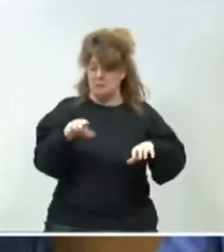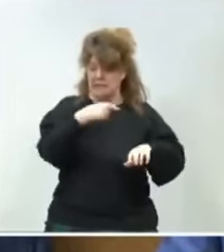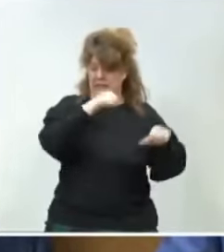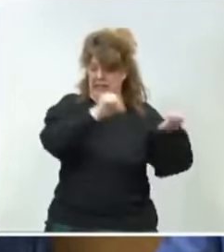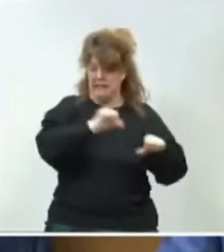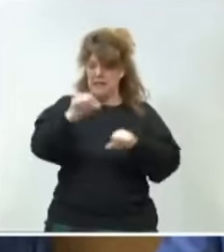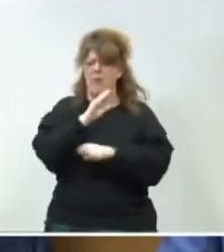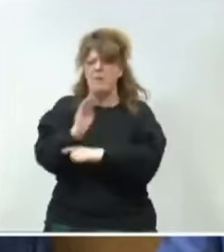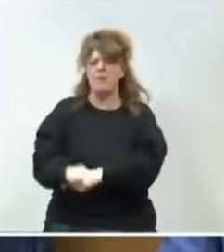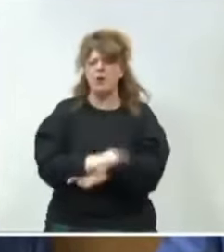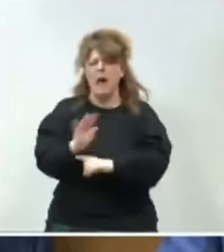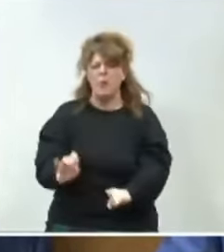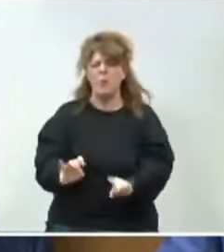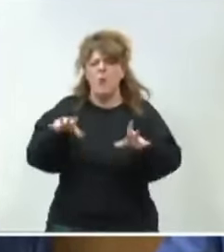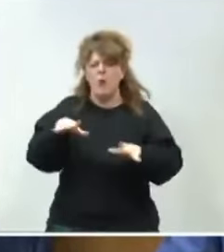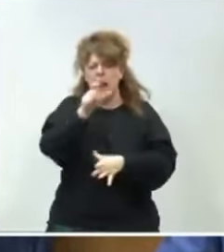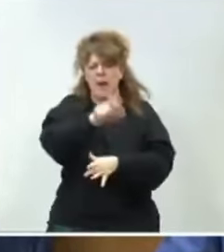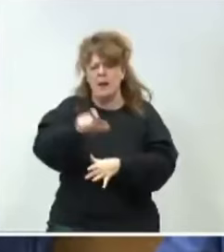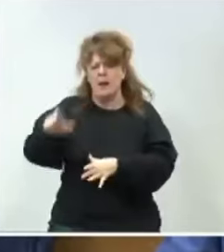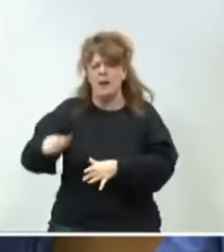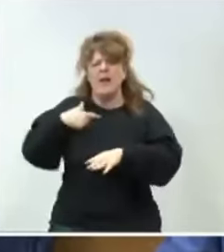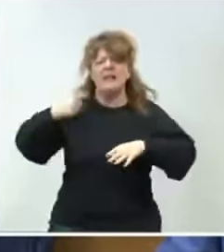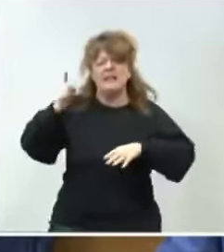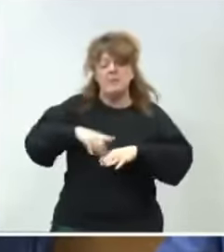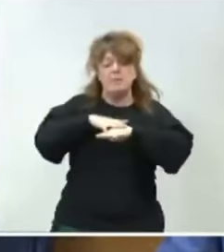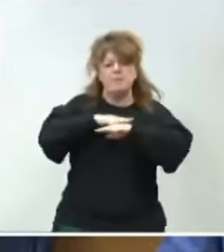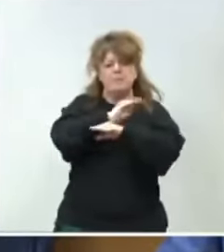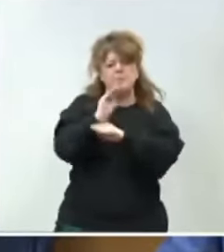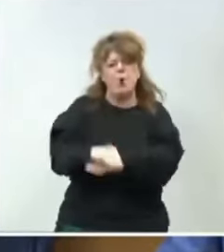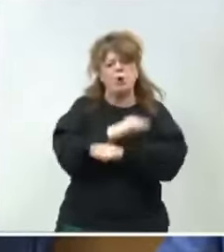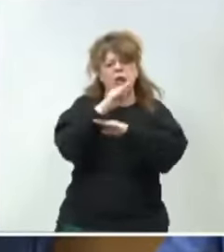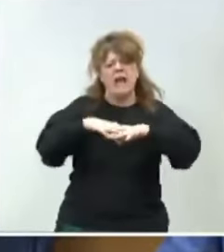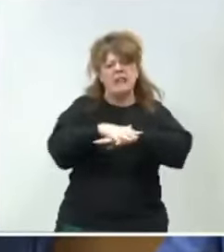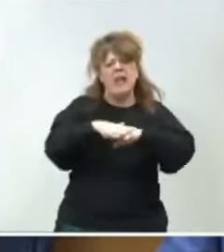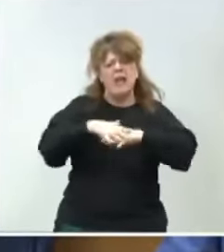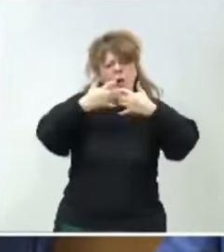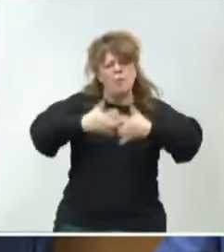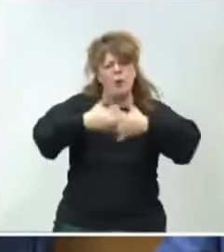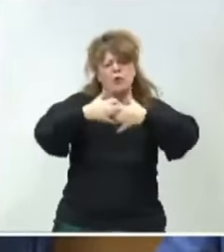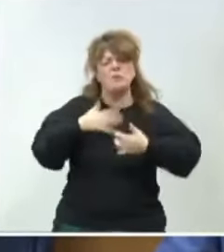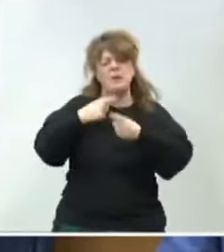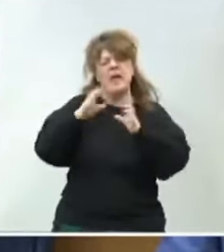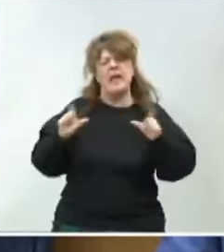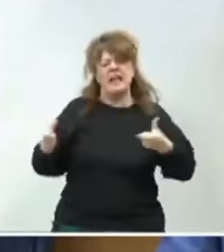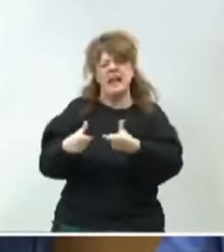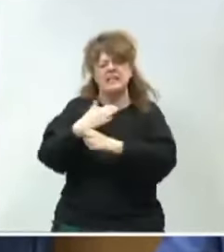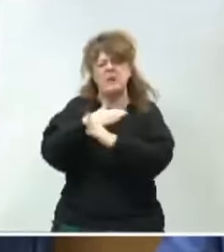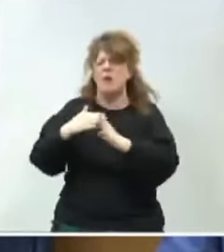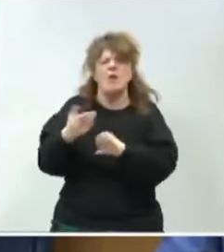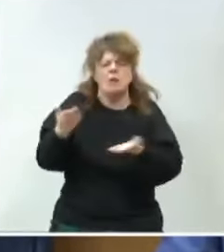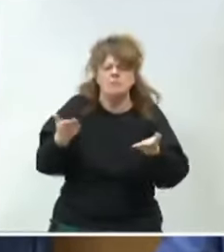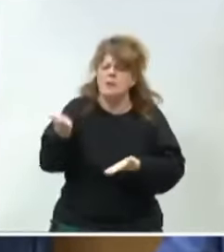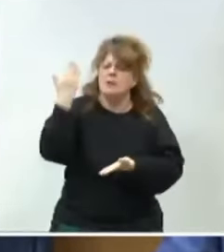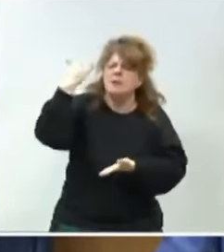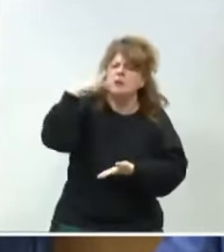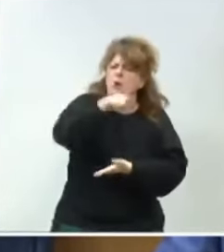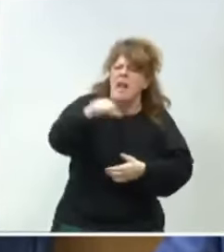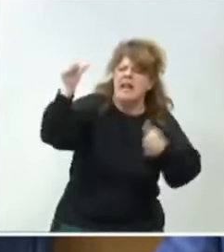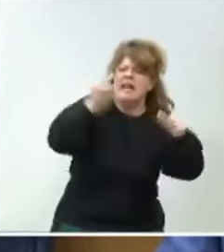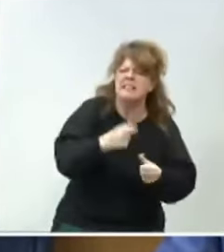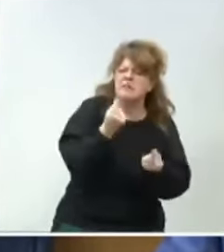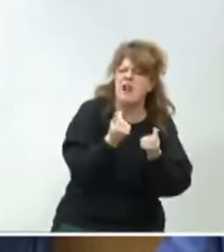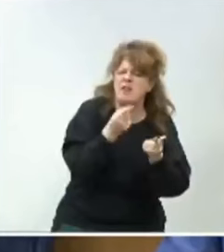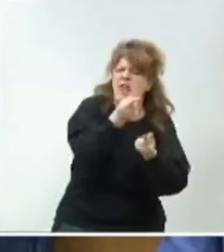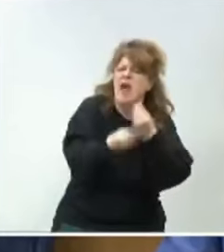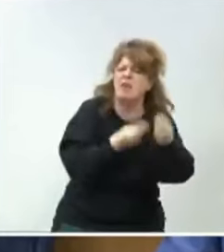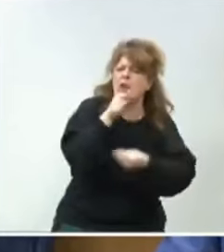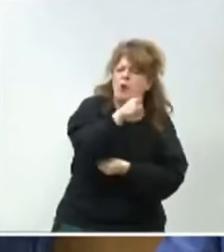proteger a los vulnerables, a nuestro tejido productivo y a la clase media de nuestro país. ¿Qué hicieron ustedes en la anterior crisis financiera?